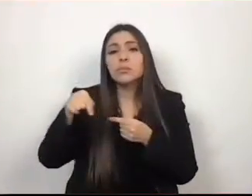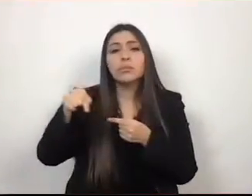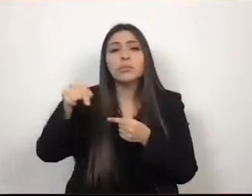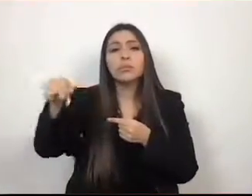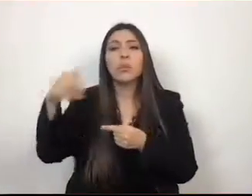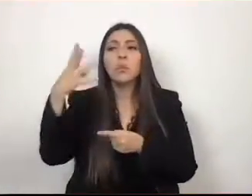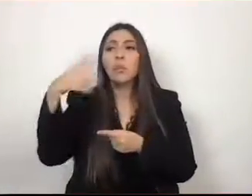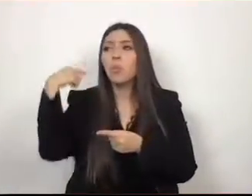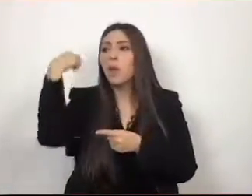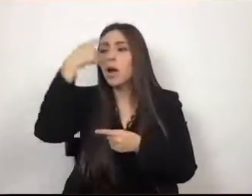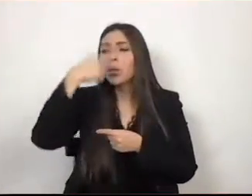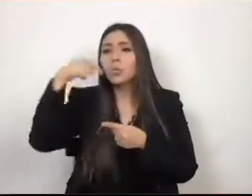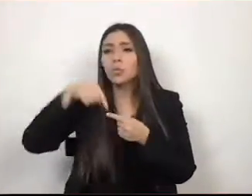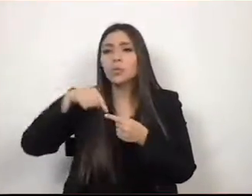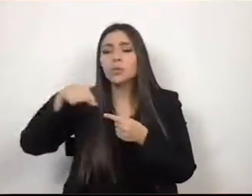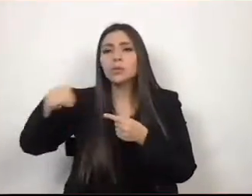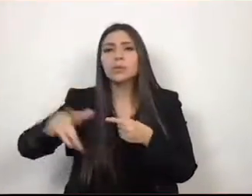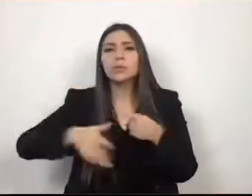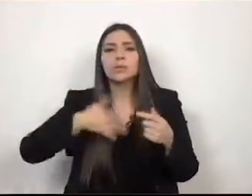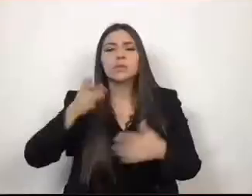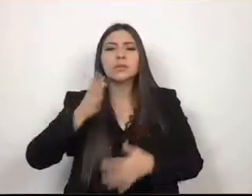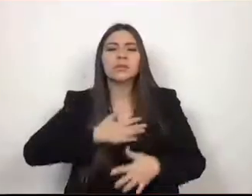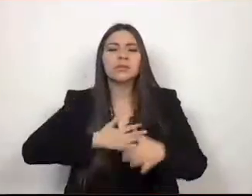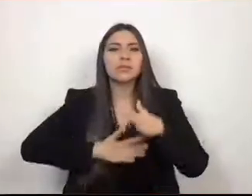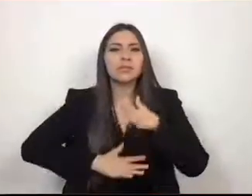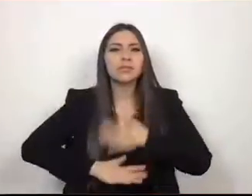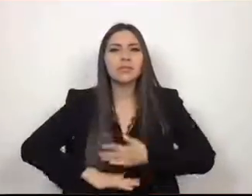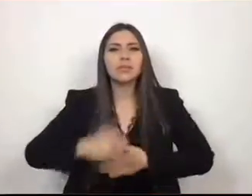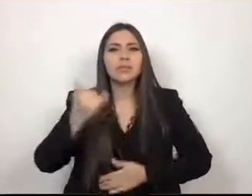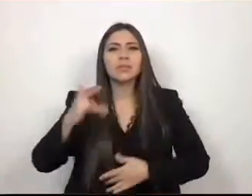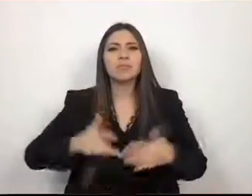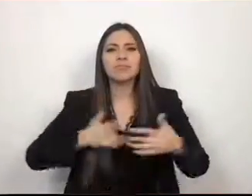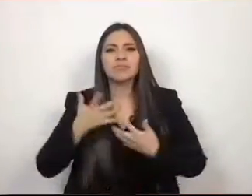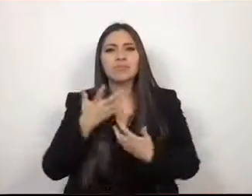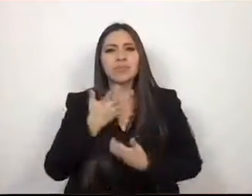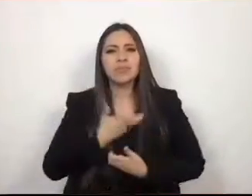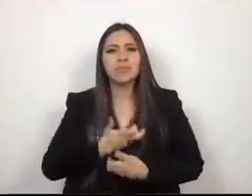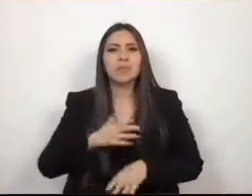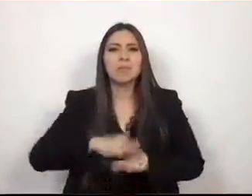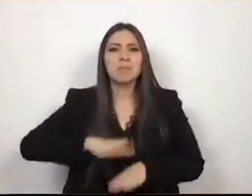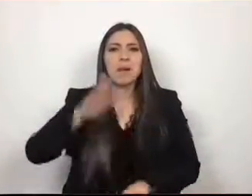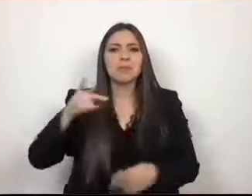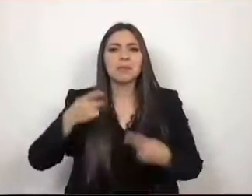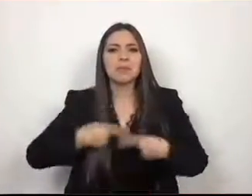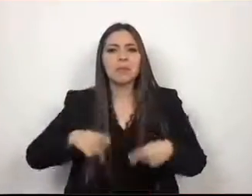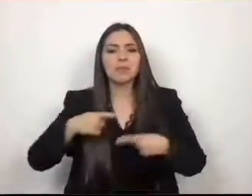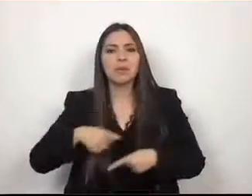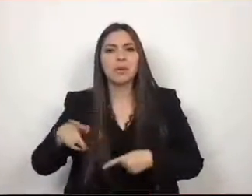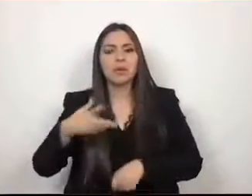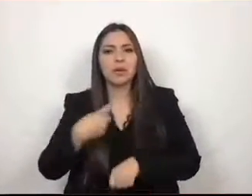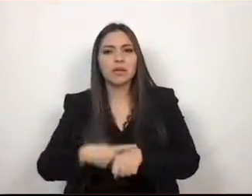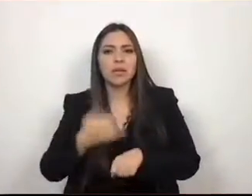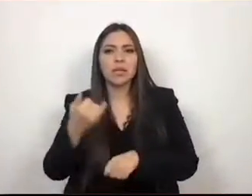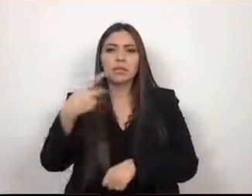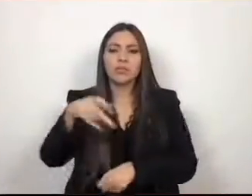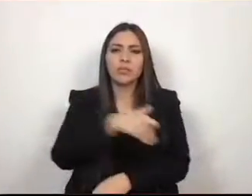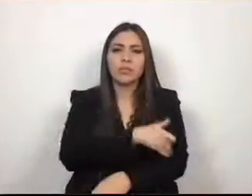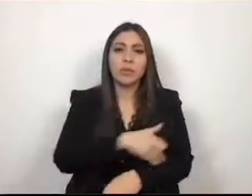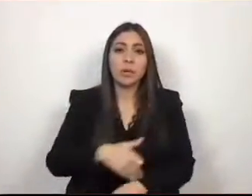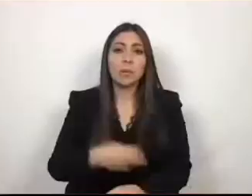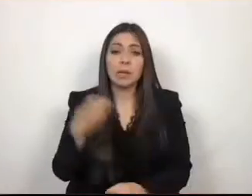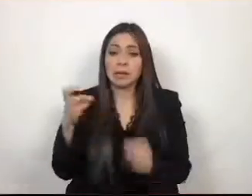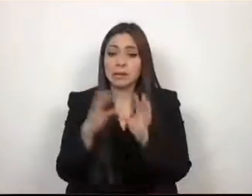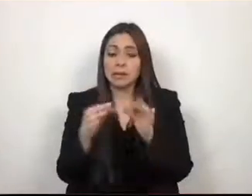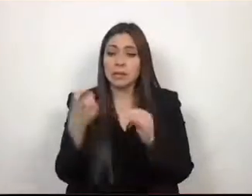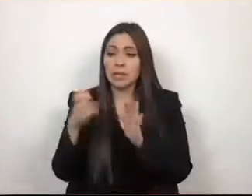surgiendo un desgaste físico y emocional mayor del paciente y sus familiares. Esto es sólo un ejemplo de lo que